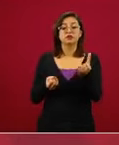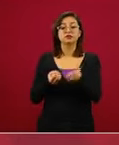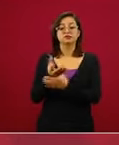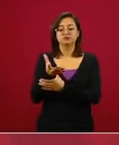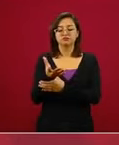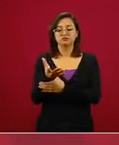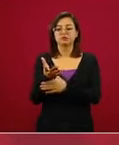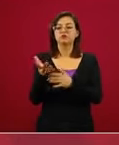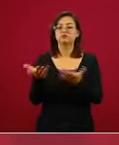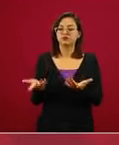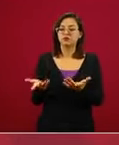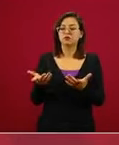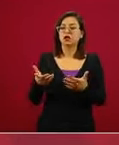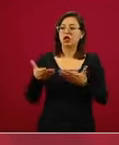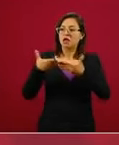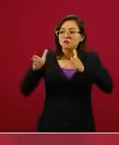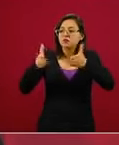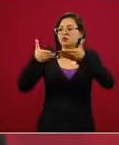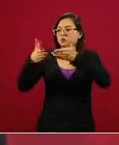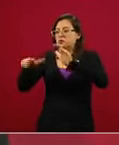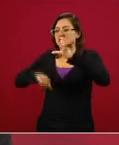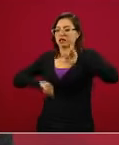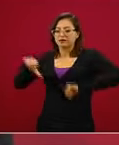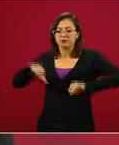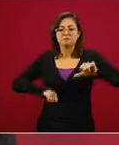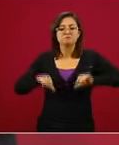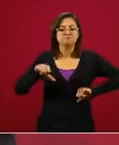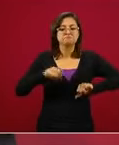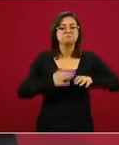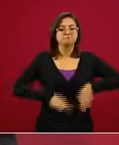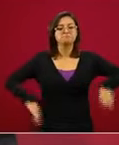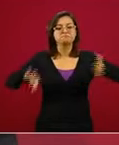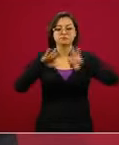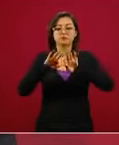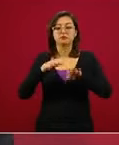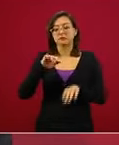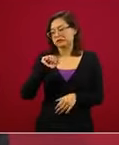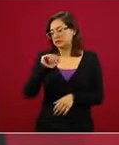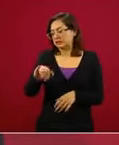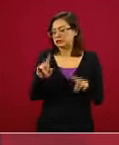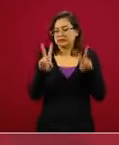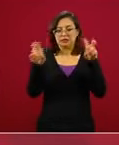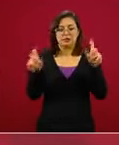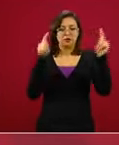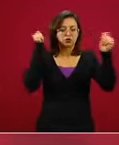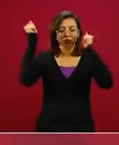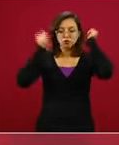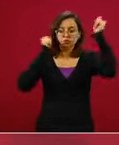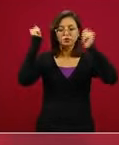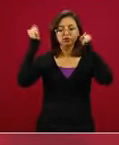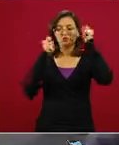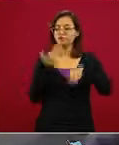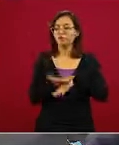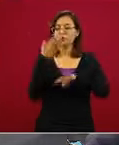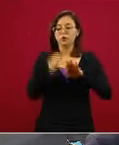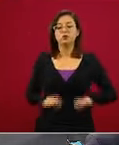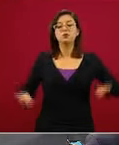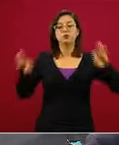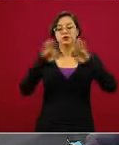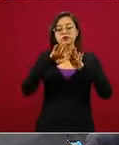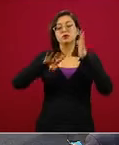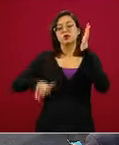una reestructura más importante nos interesa e importa mucho el tema del turismo el regreso al turismo